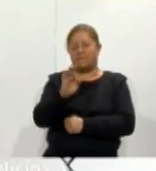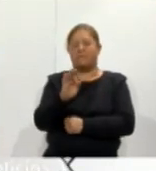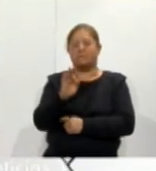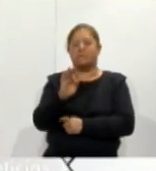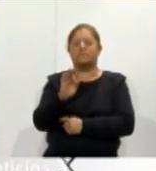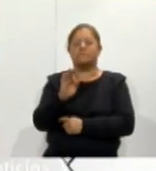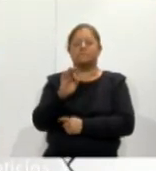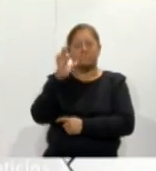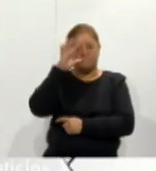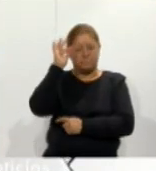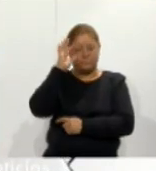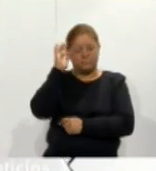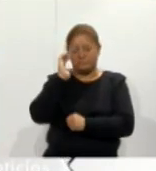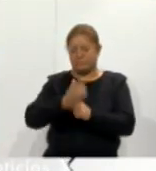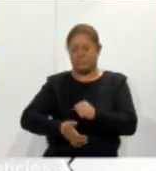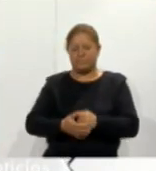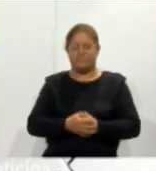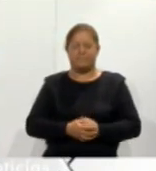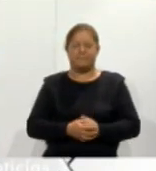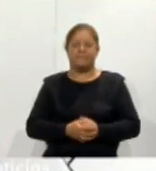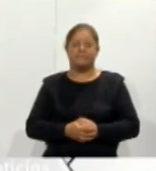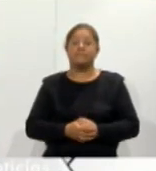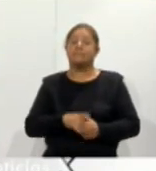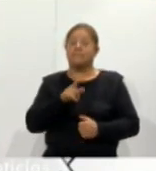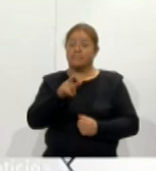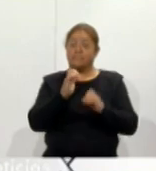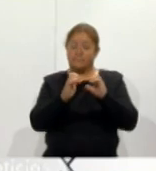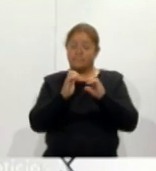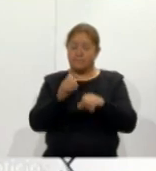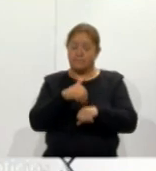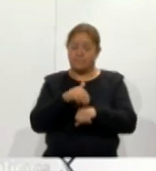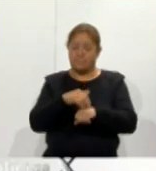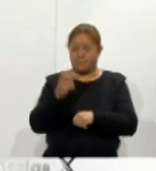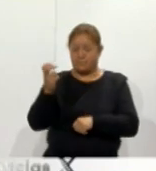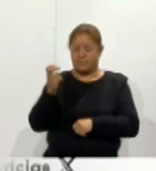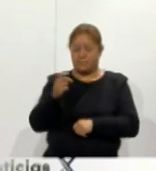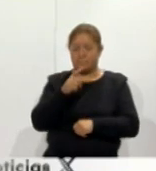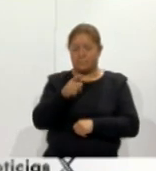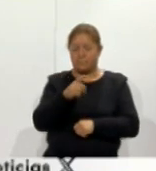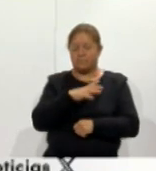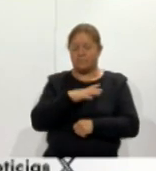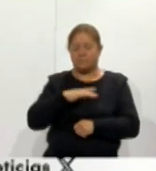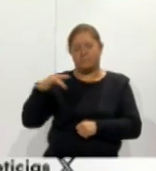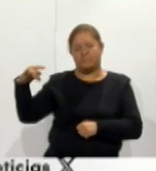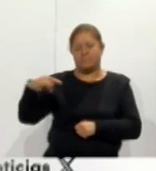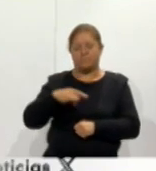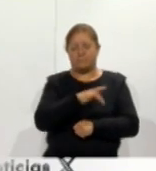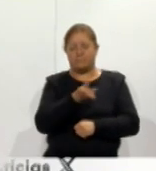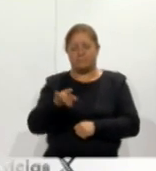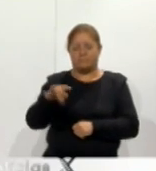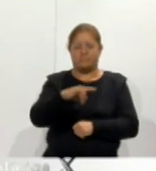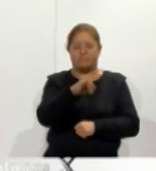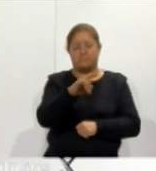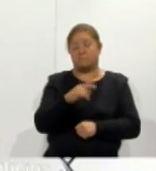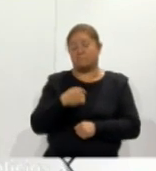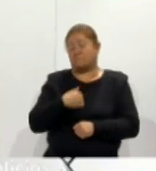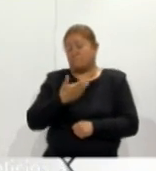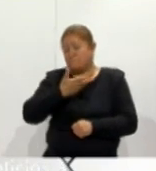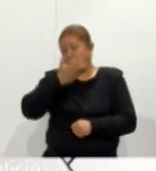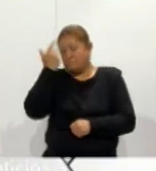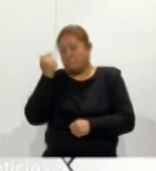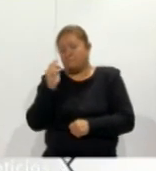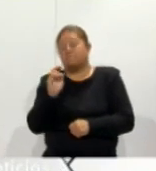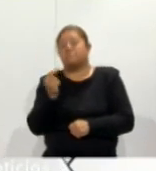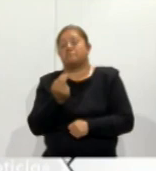Hay que tener en cuenta estos números, si usted te va a transitar a lo largo y ancho de nuestro estado, para que, pues bueno, uno no sabe cuándo